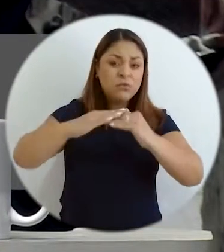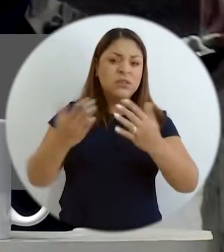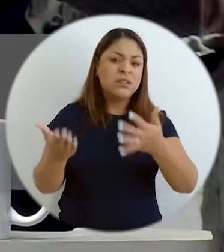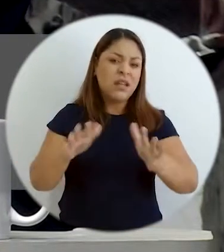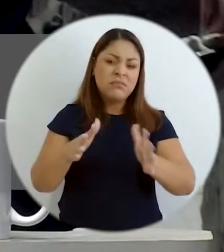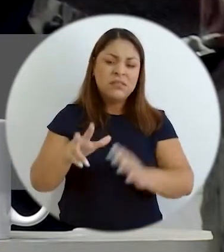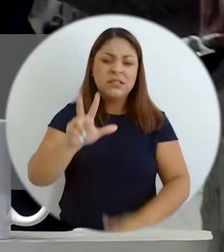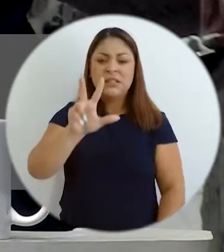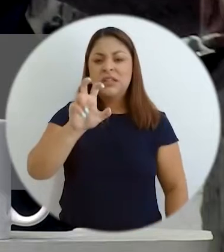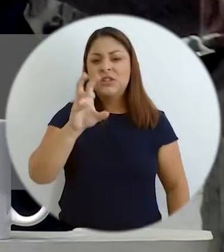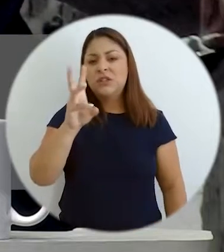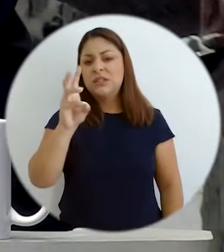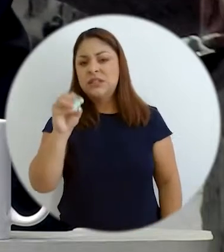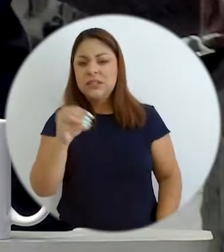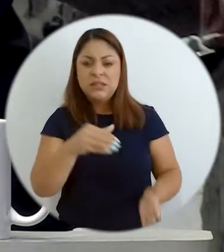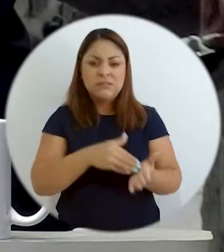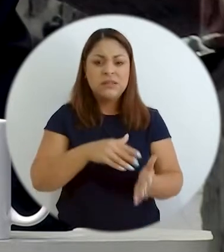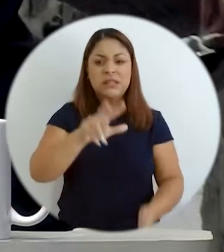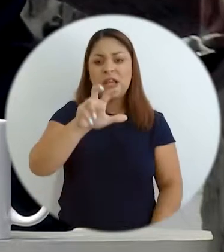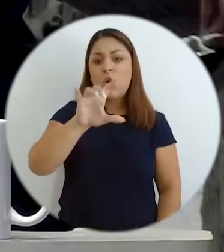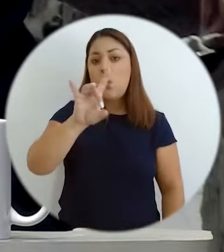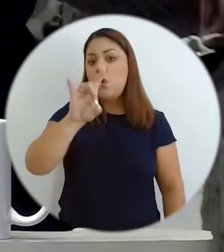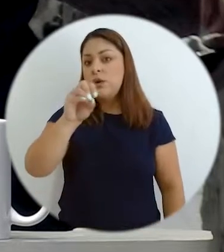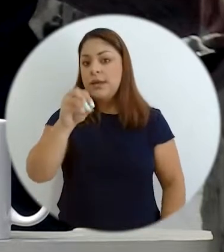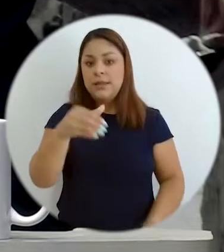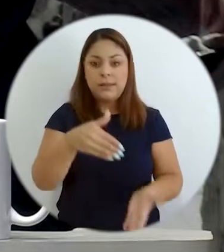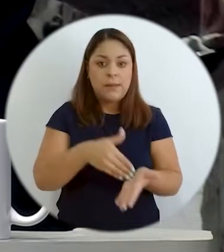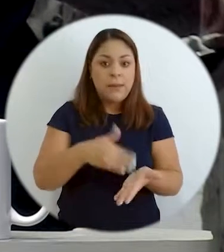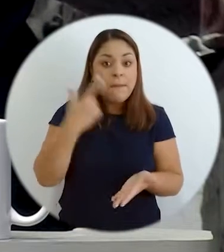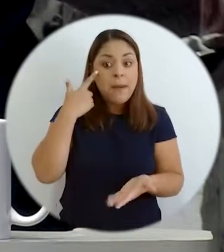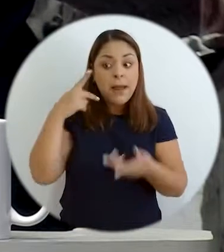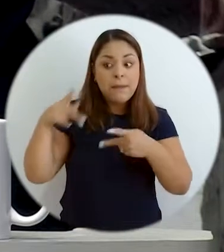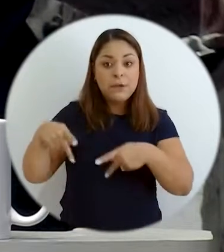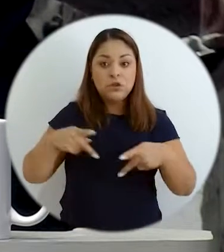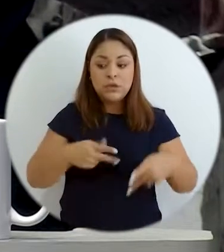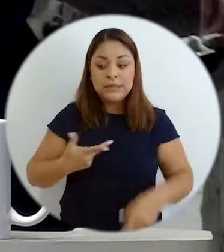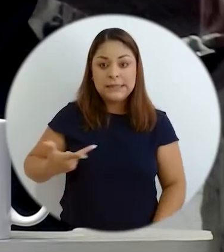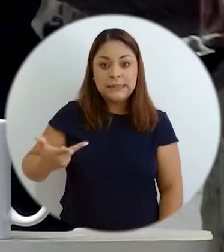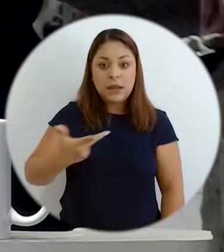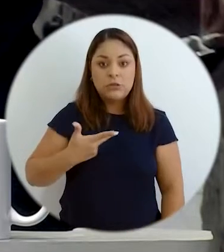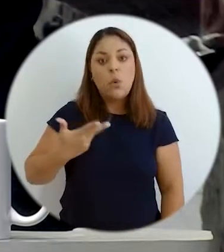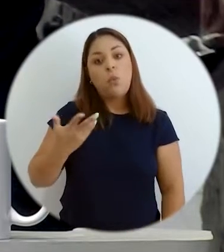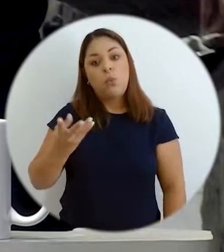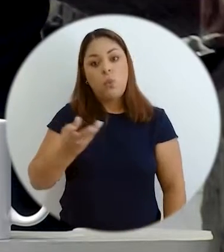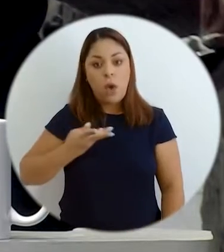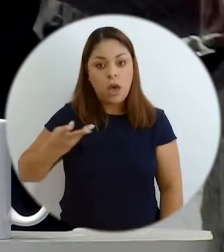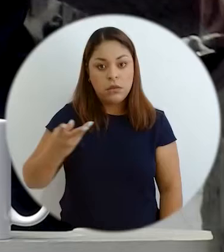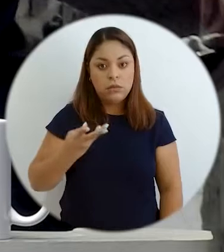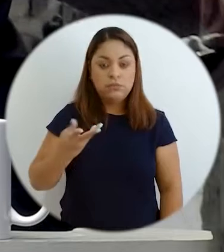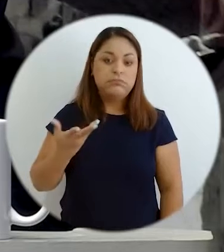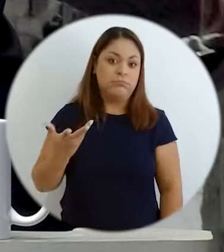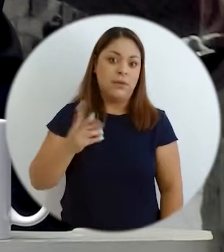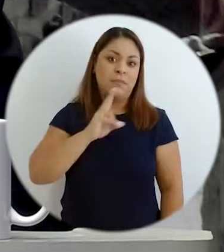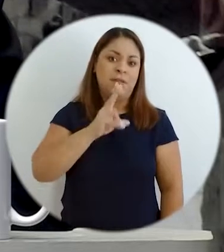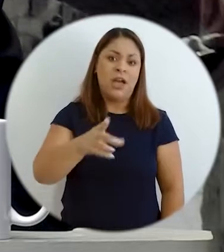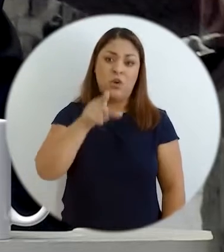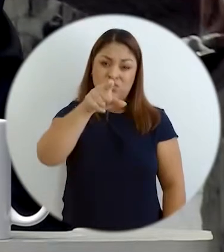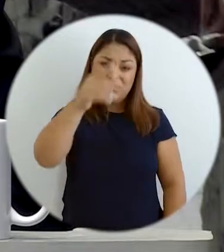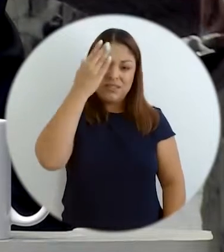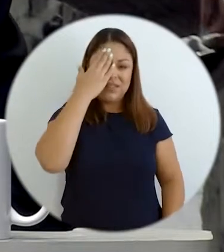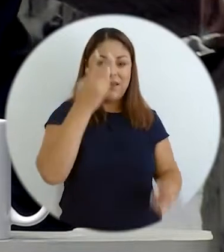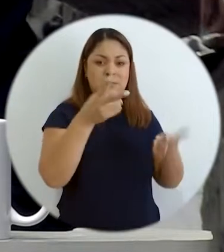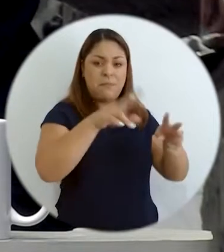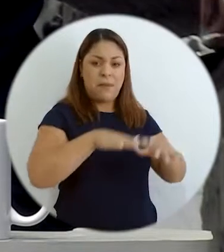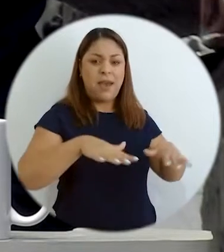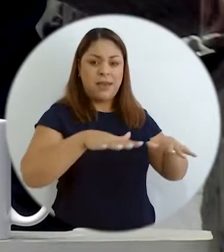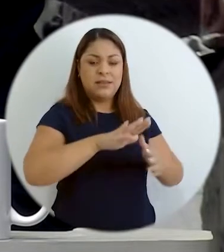por 360 mil, 380 mil pesos para una familia de tres o cuatro miembros. Cosa que en el Valle Central usted encuentra